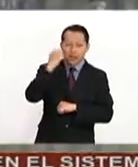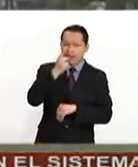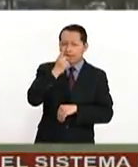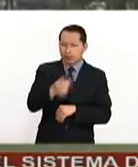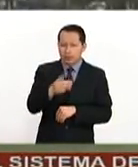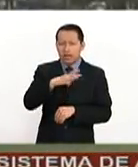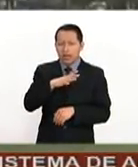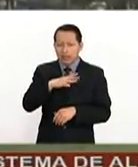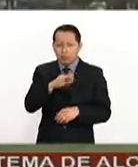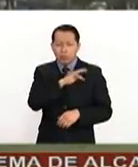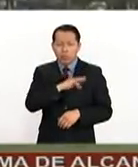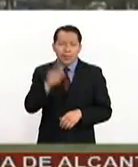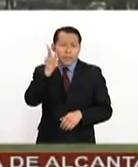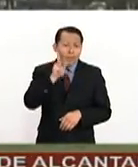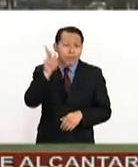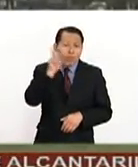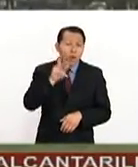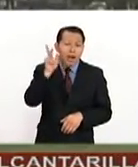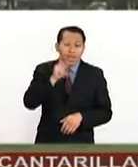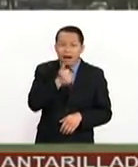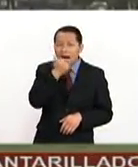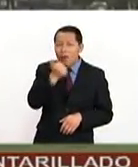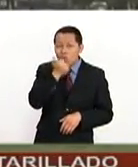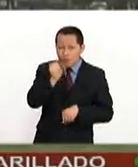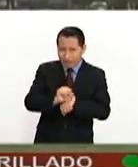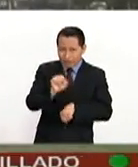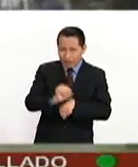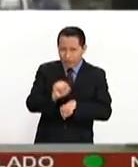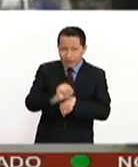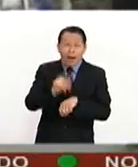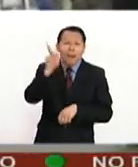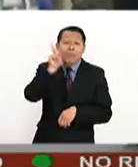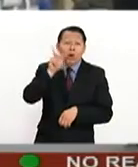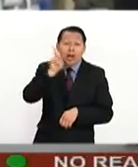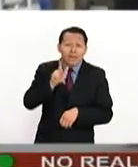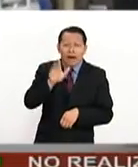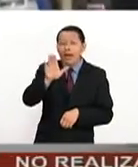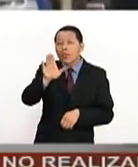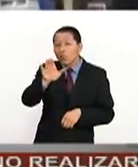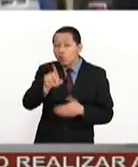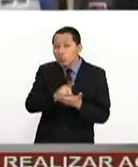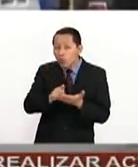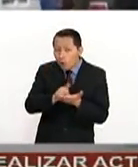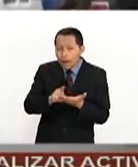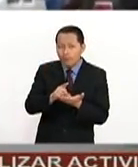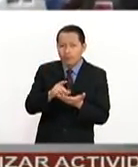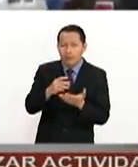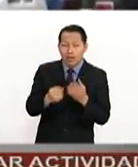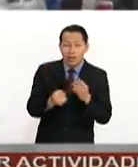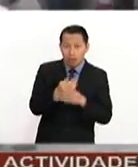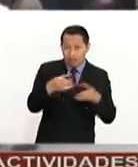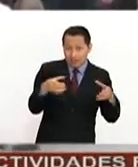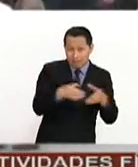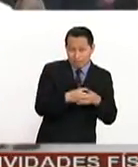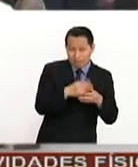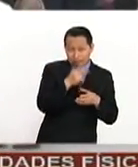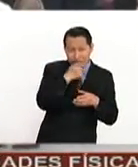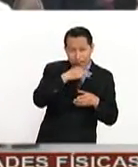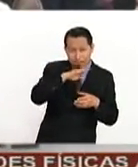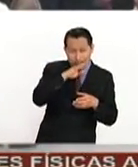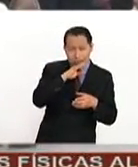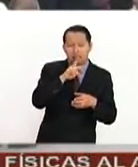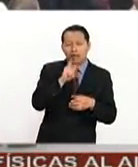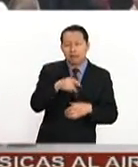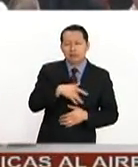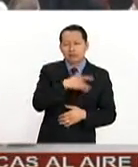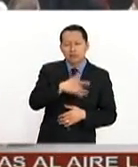pruebas antidoping en forma aleatoria a los alumnos de nivel secundaria. Al respecto, la Unión Neoleonesa de Padres de Familia avaló